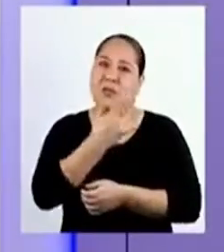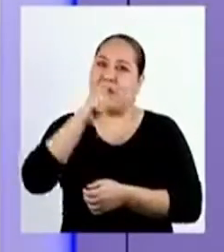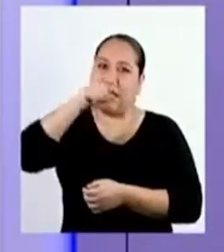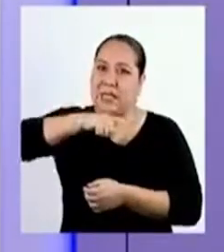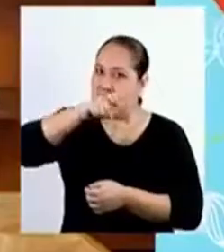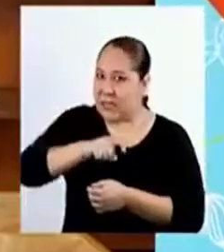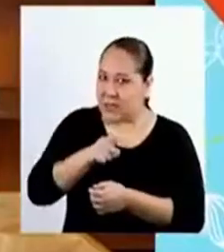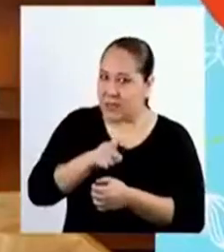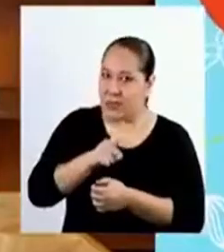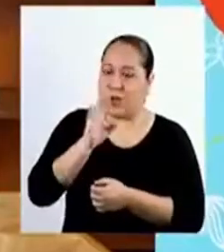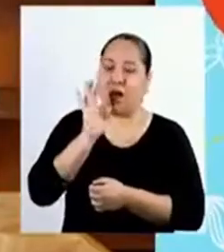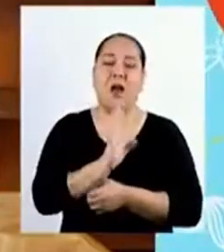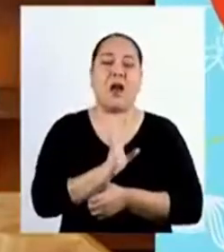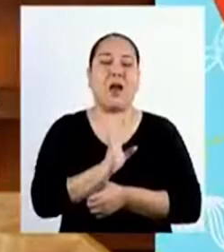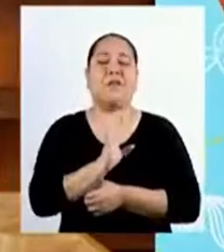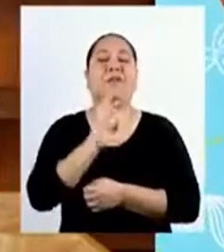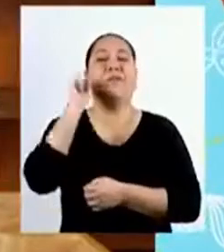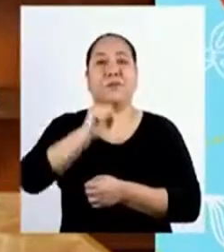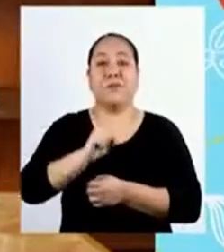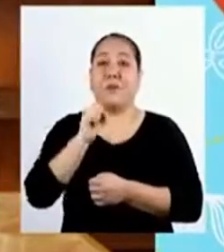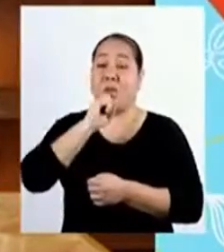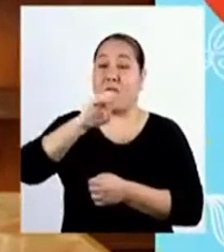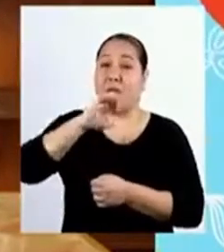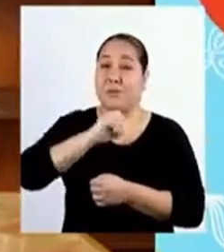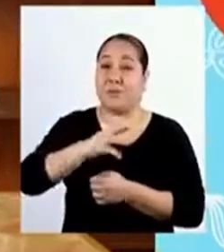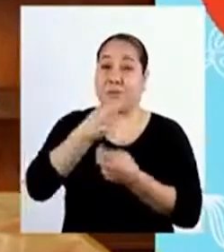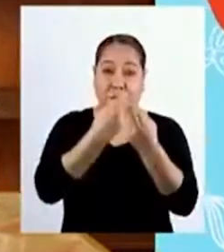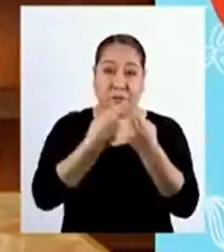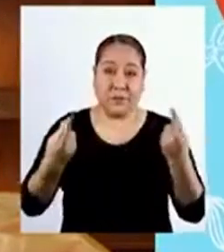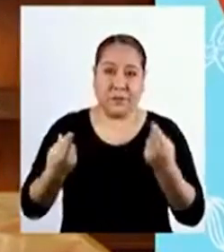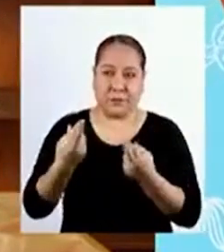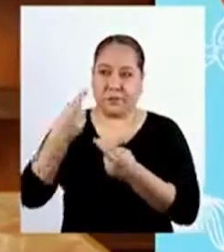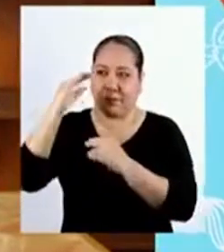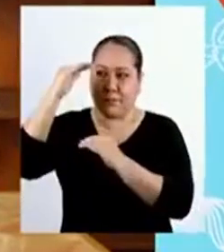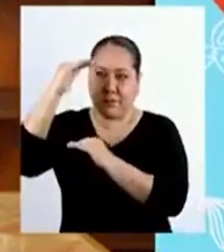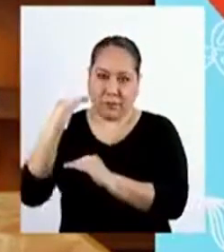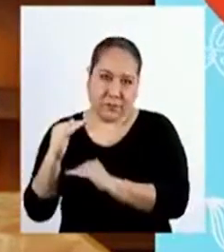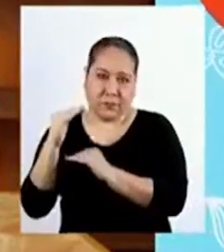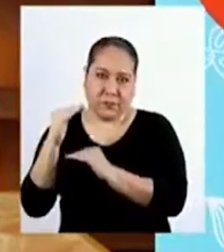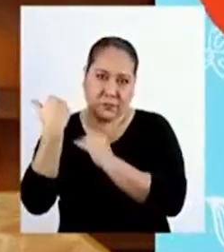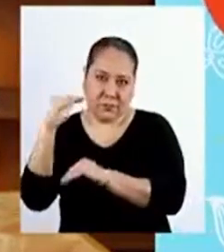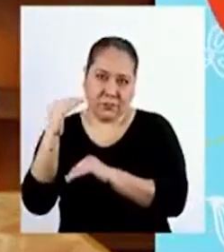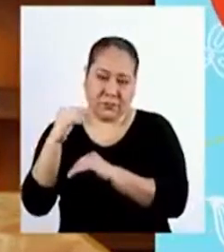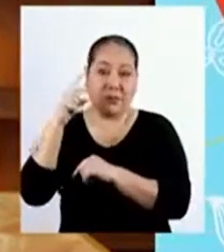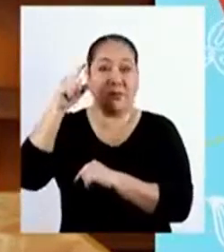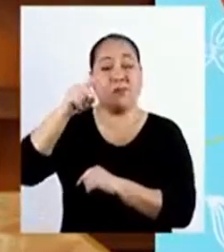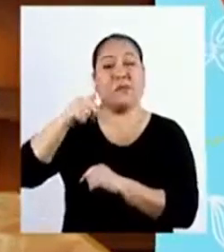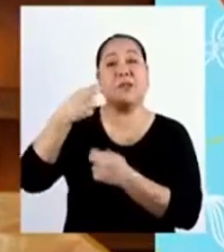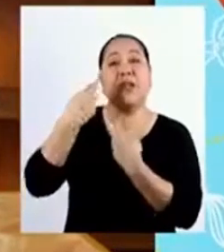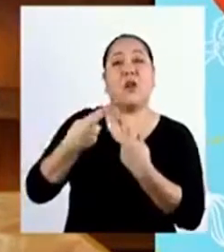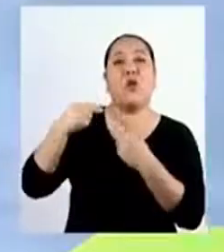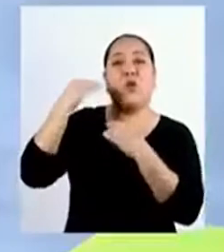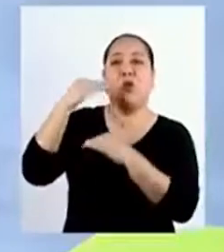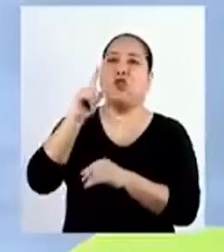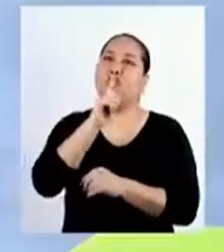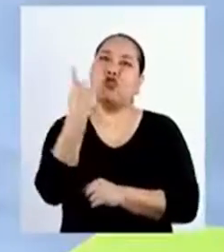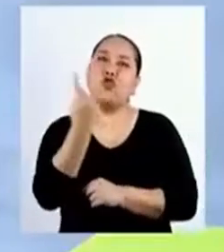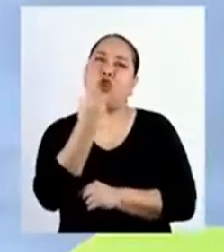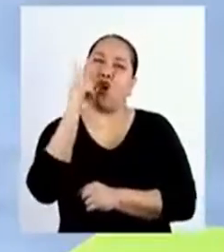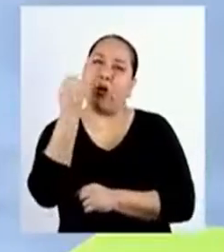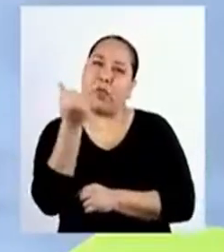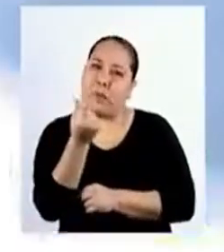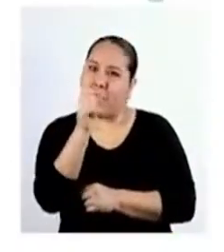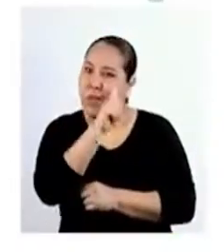tenemos. Exactamente. Y cuando decimos que los recursos son escasos, no solo hablamos de dinero. ¿Ah,